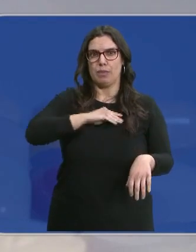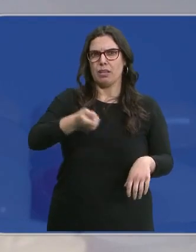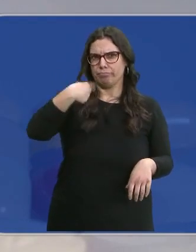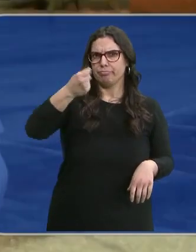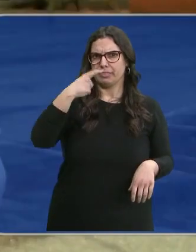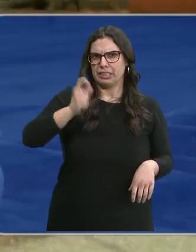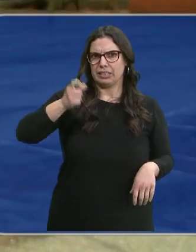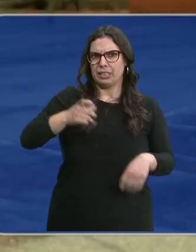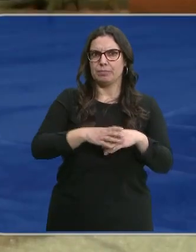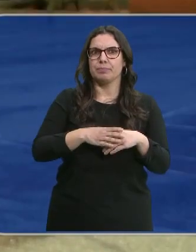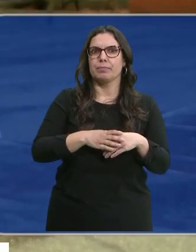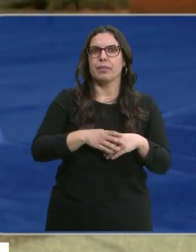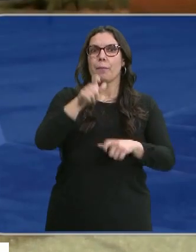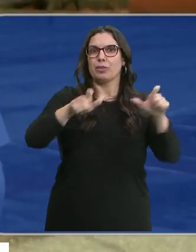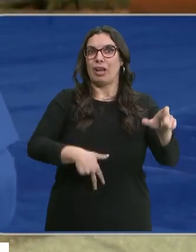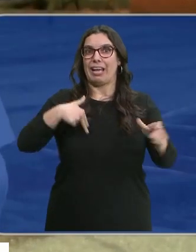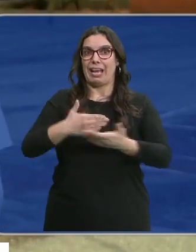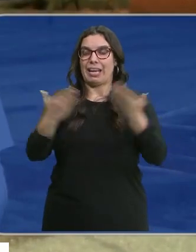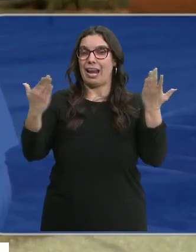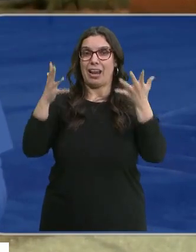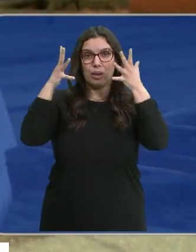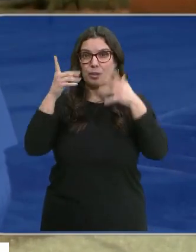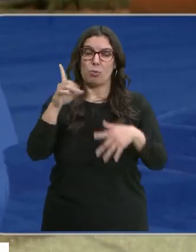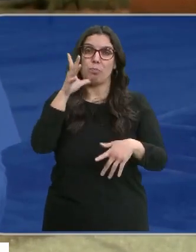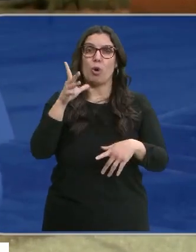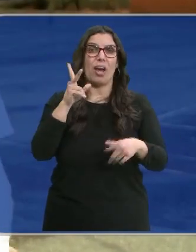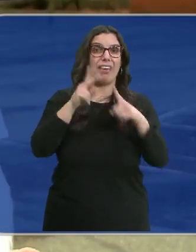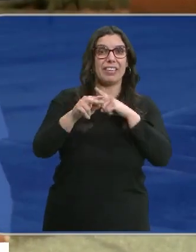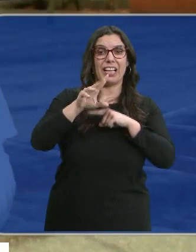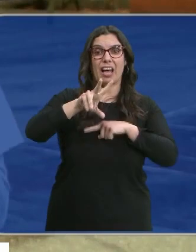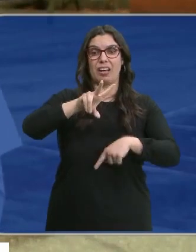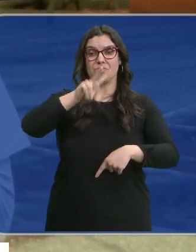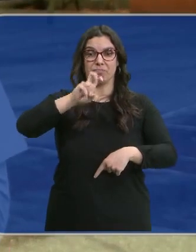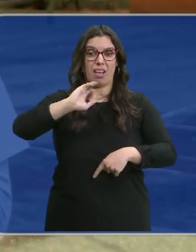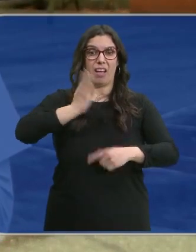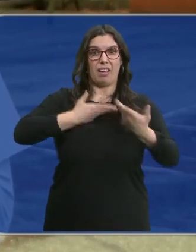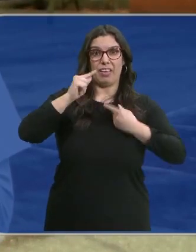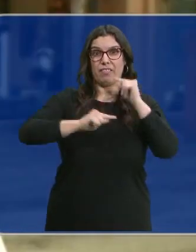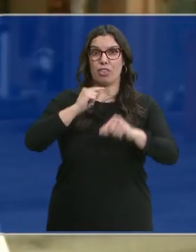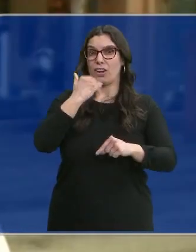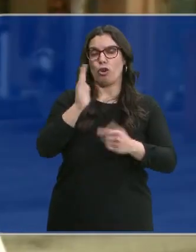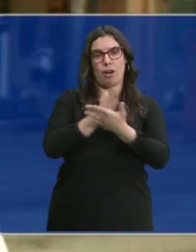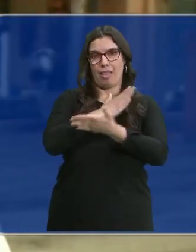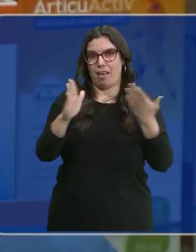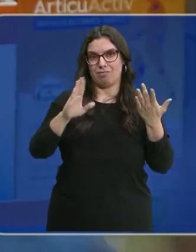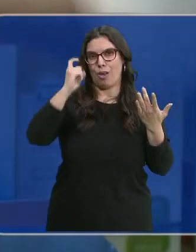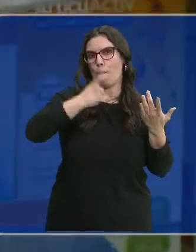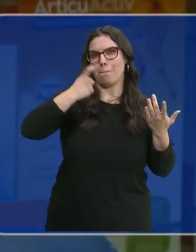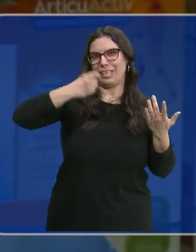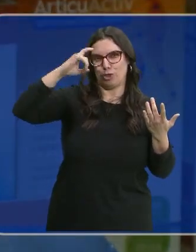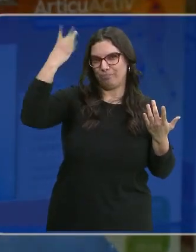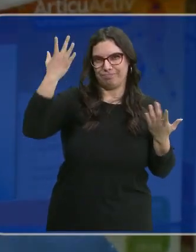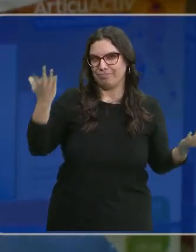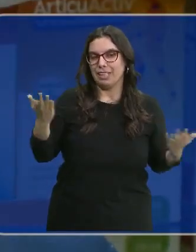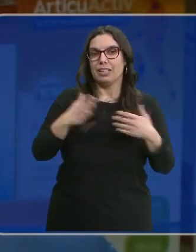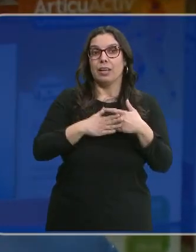consume. No se recomienda en la población general, ya que se ha visto que no previene de infecciones respiratorias, como puede ser la gripe o el COVID. Es un falso mito. Y están